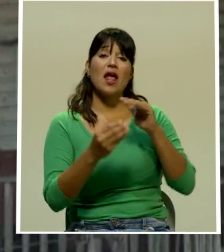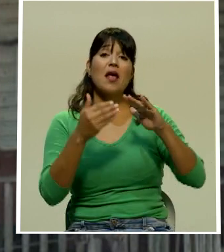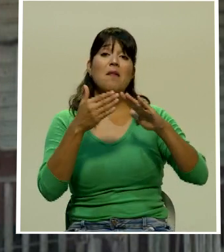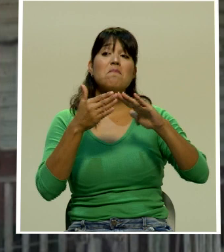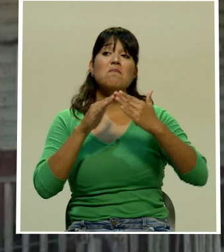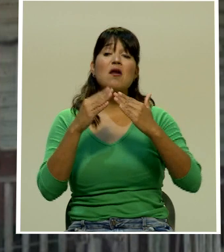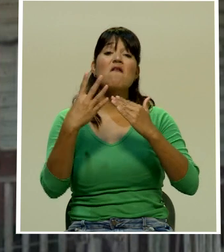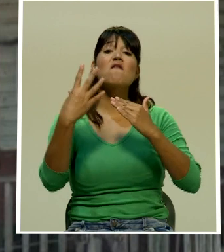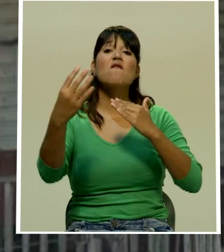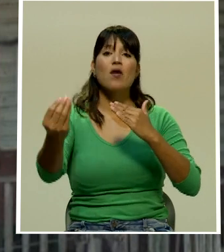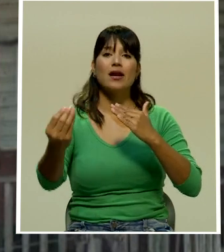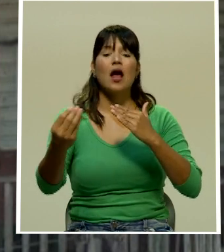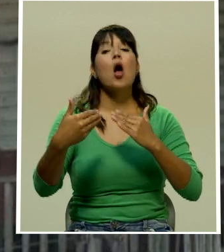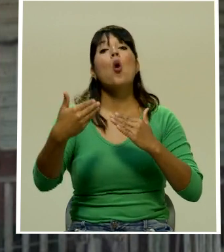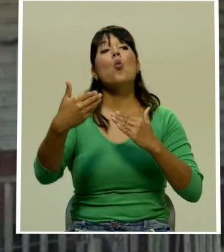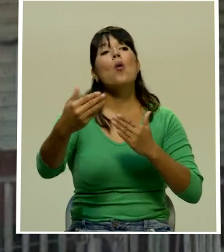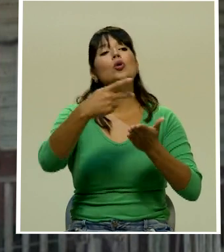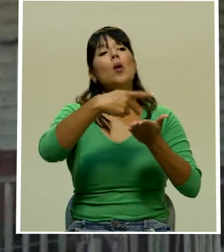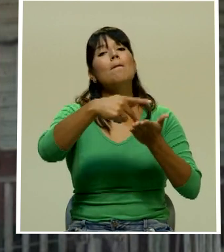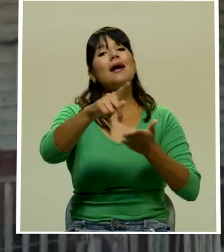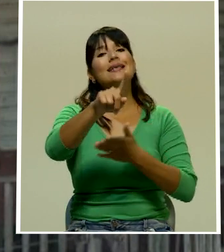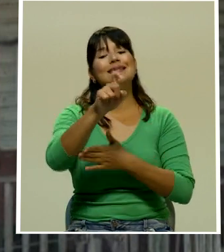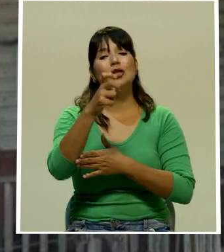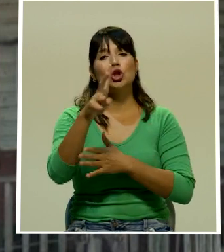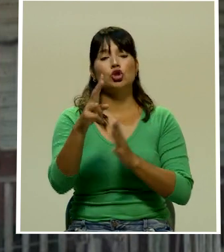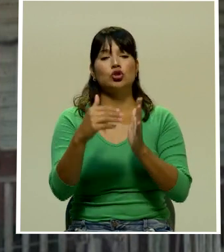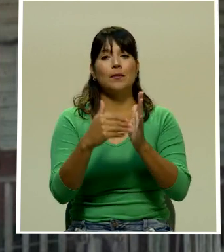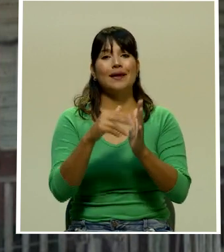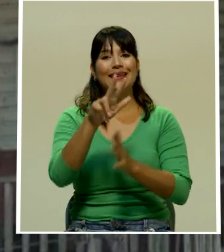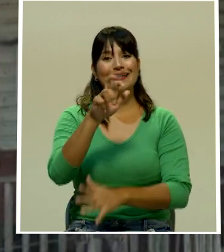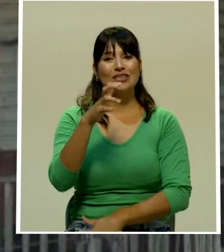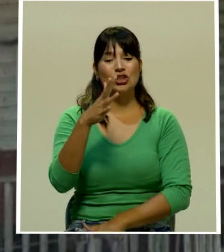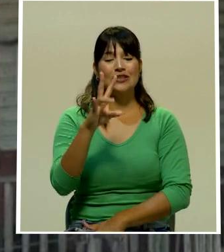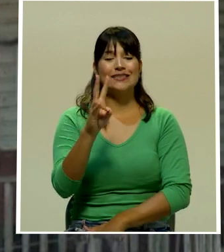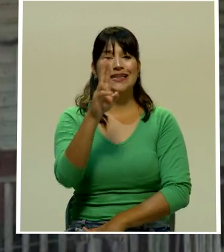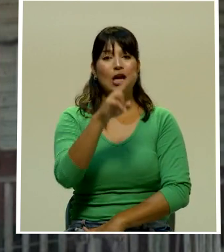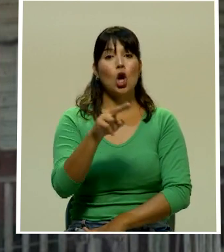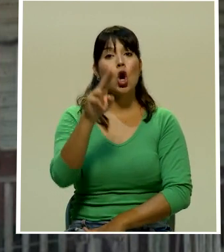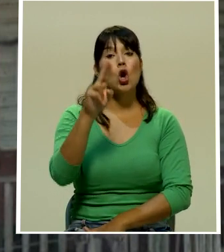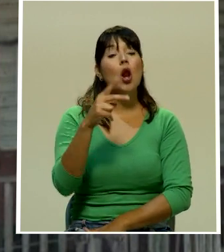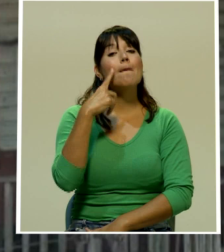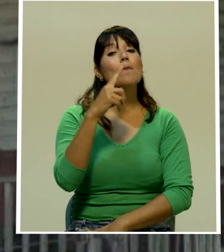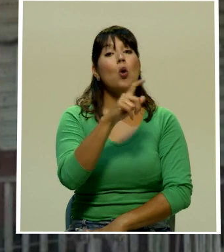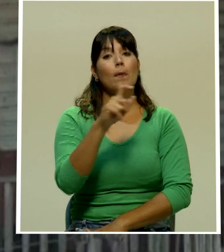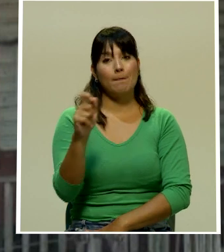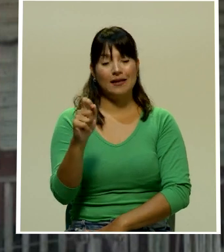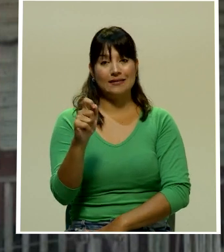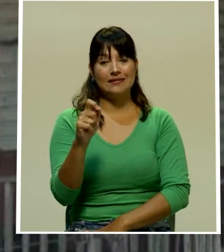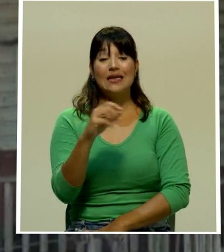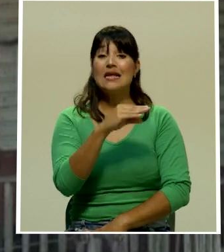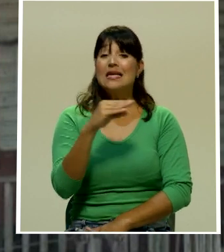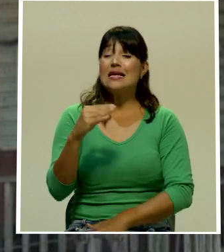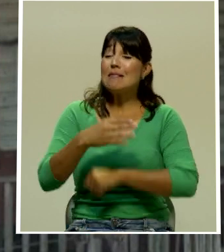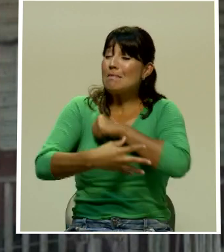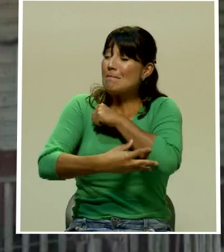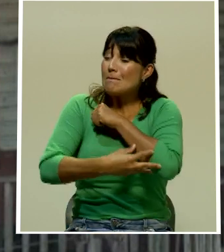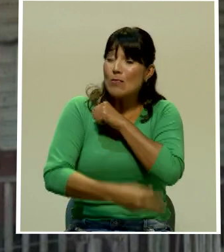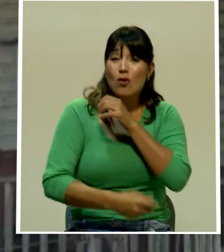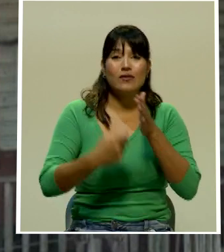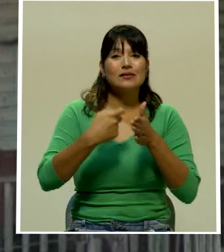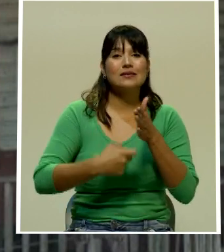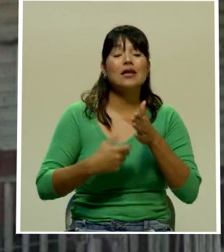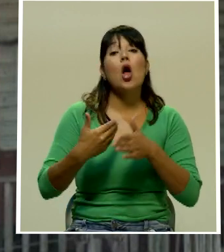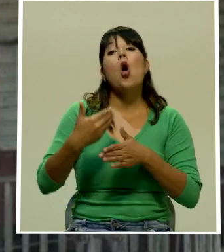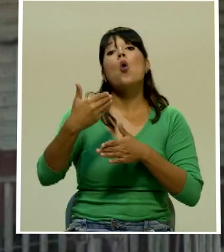recibe 112.317 colones mensuales o menos y se consideran pobreza extrema cuando